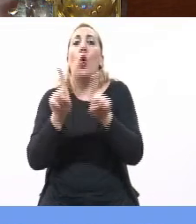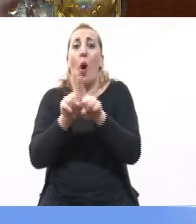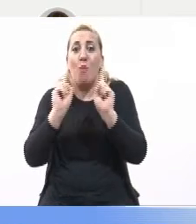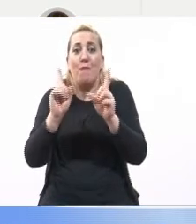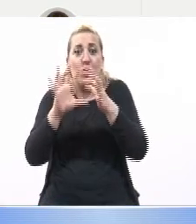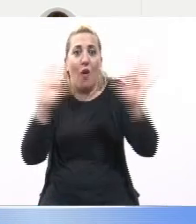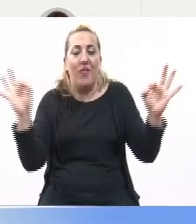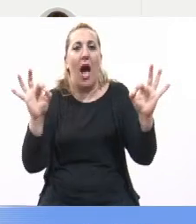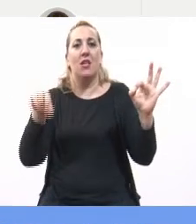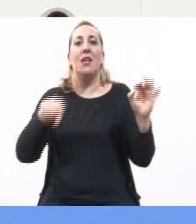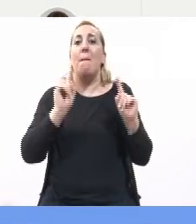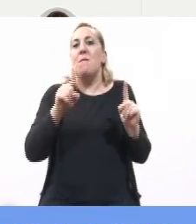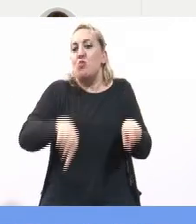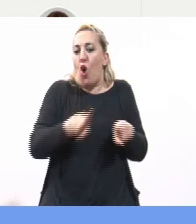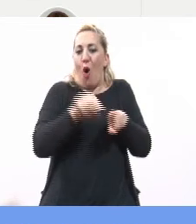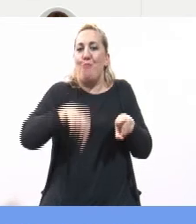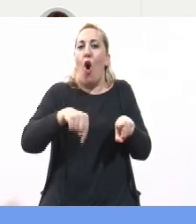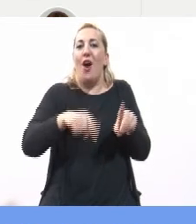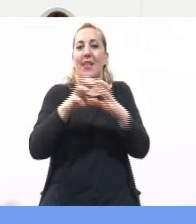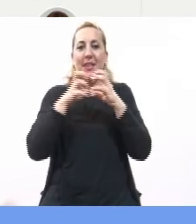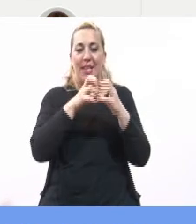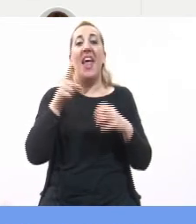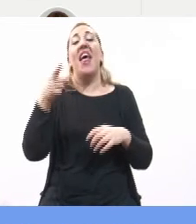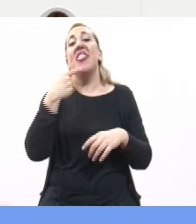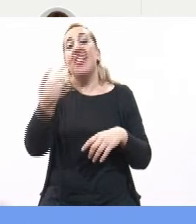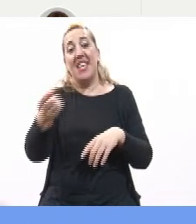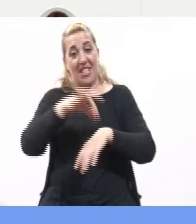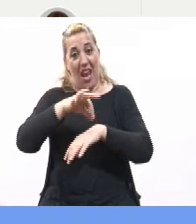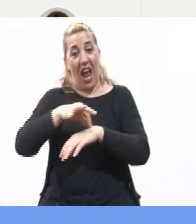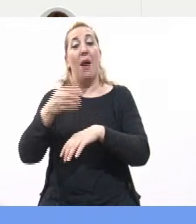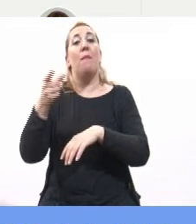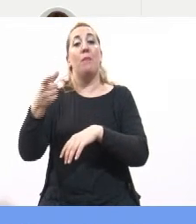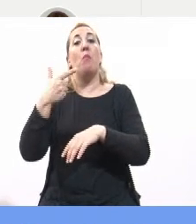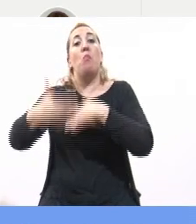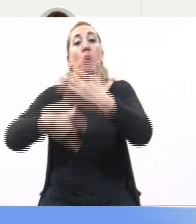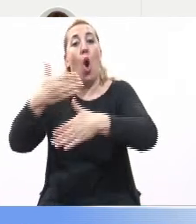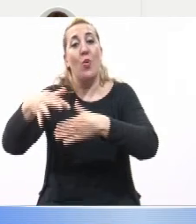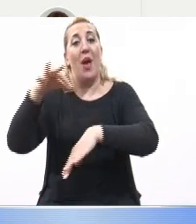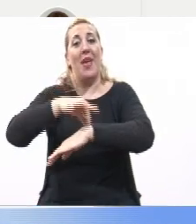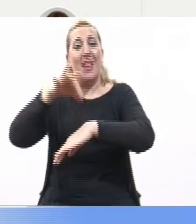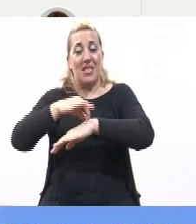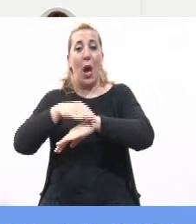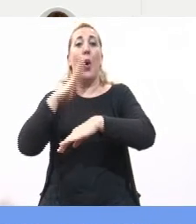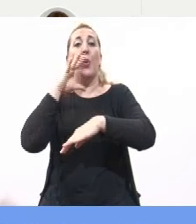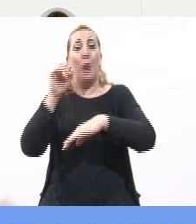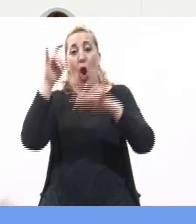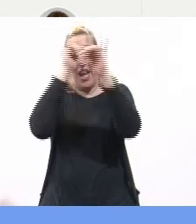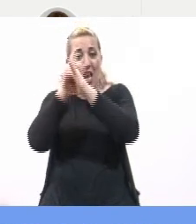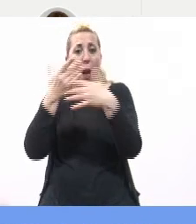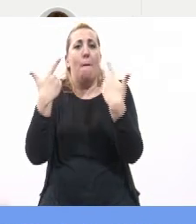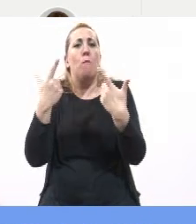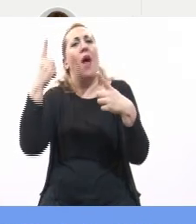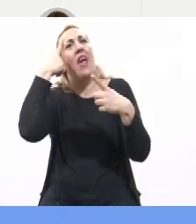estamos tratando, Presidenta. Él decía, los progresos de la medicina y de la bioingeniería podrán